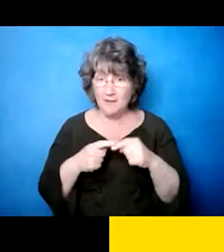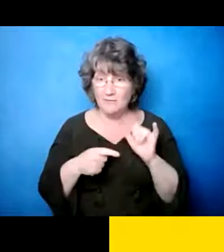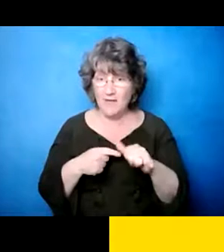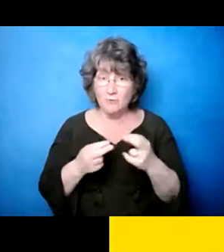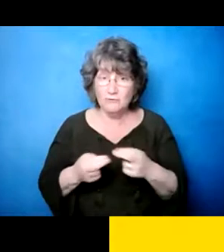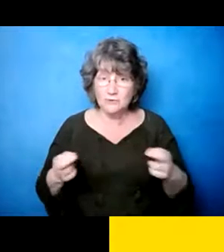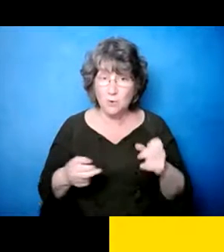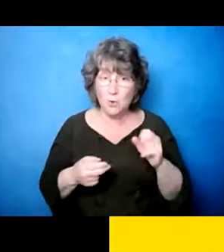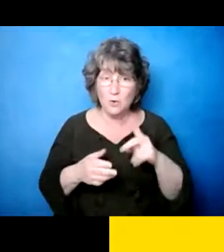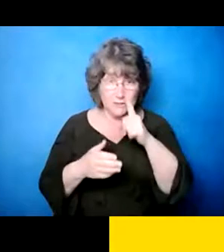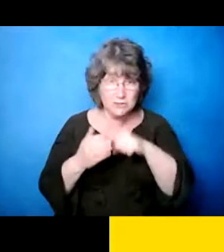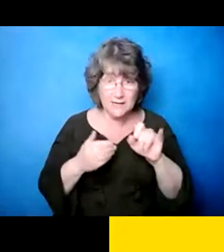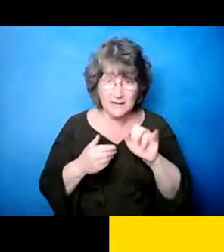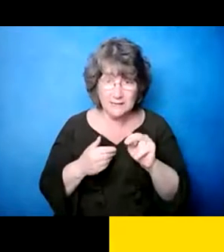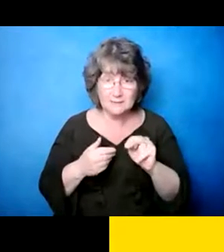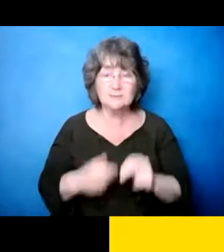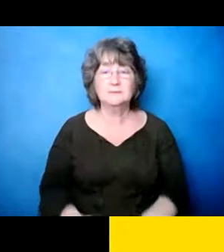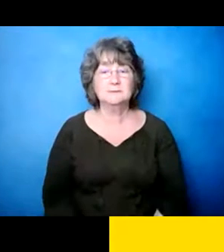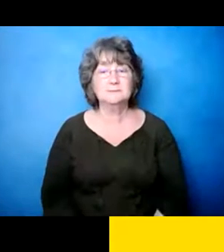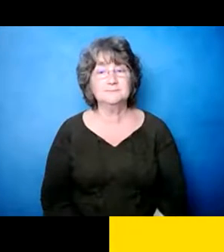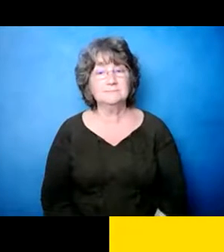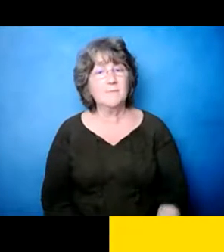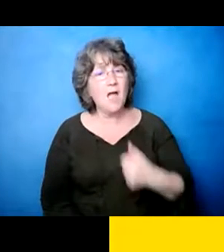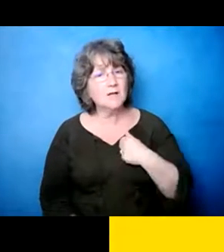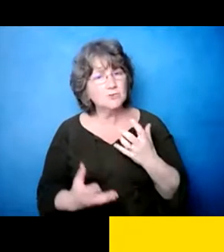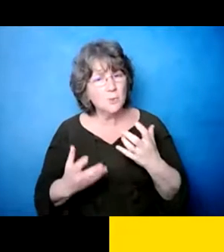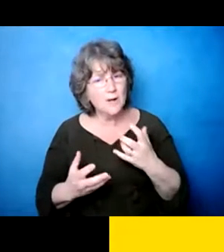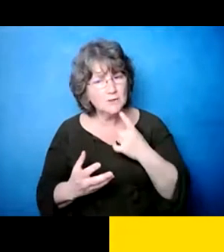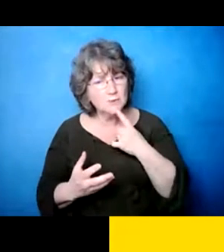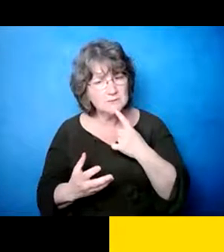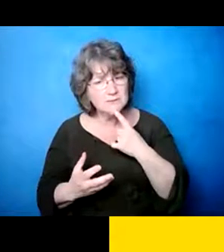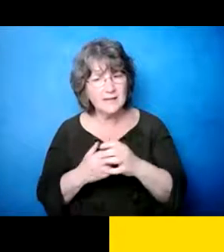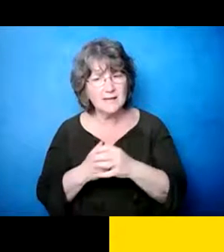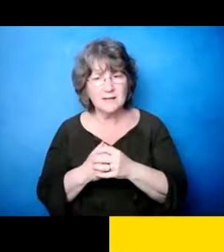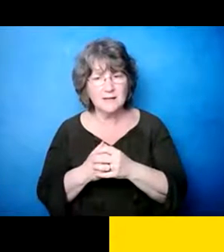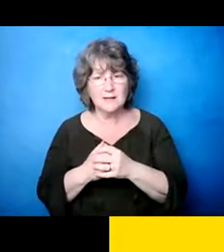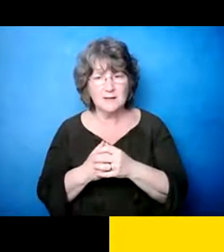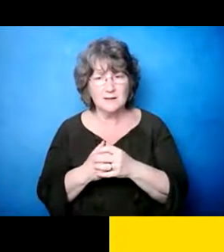una persona con la otra yo solamente quiero decir que